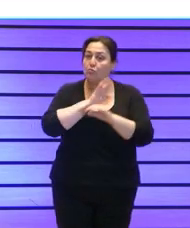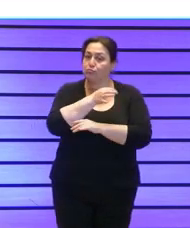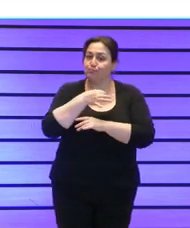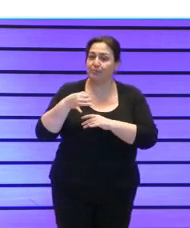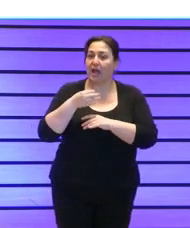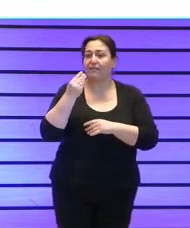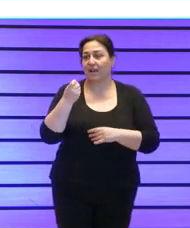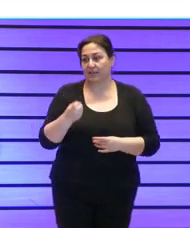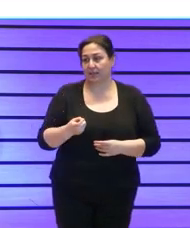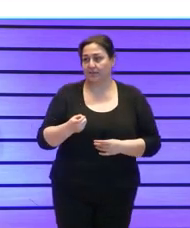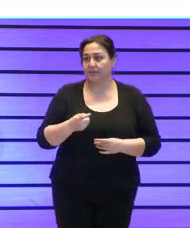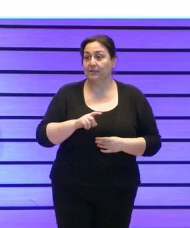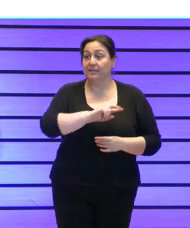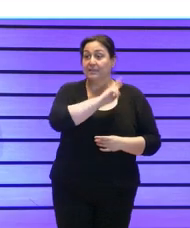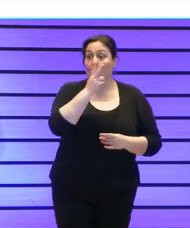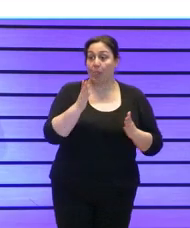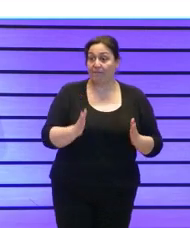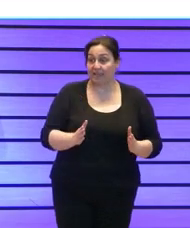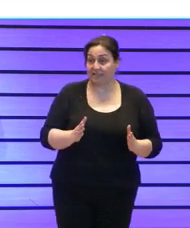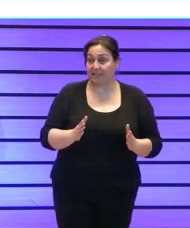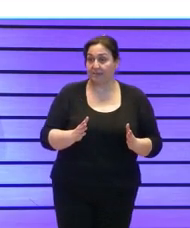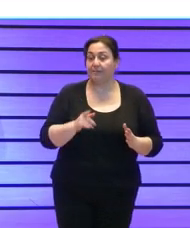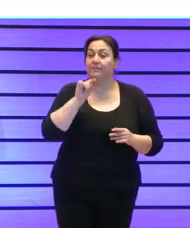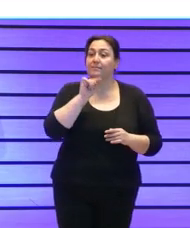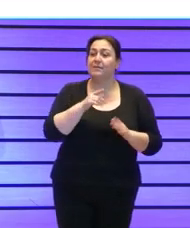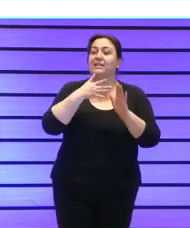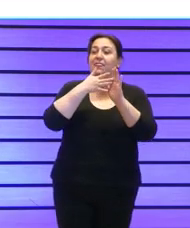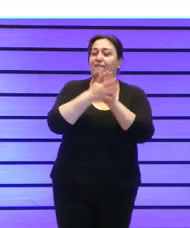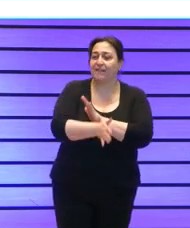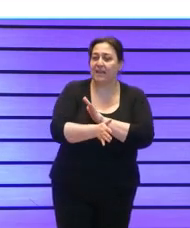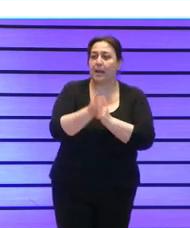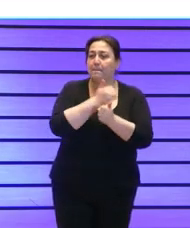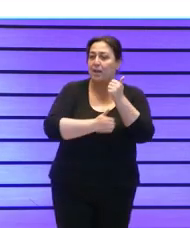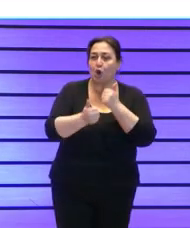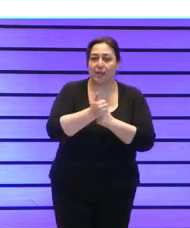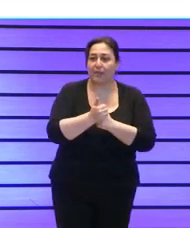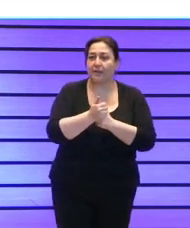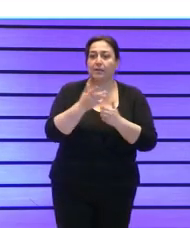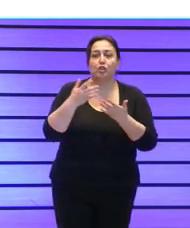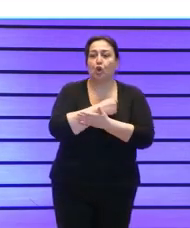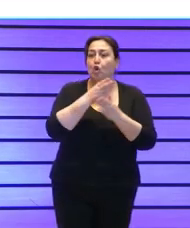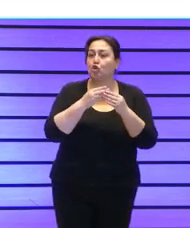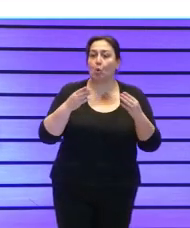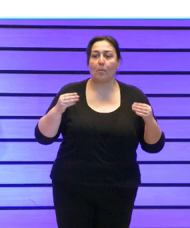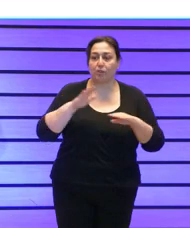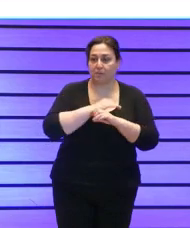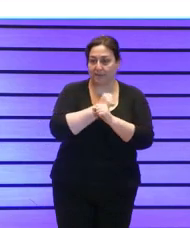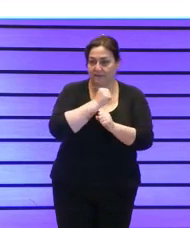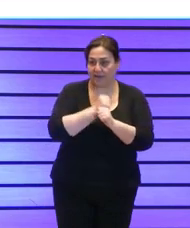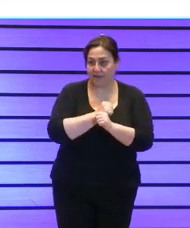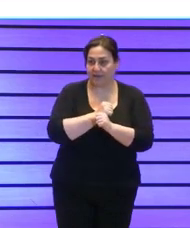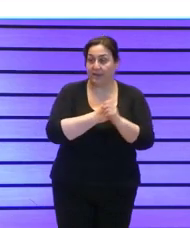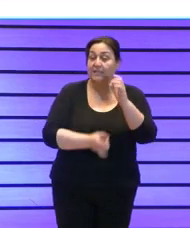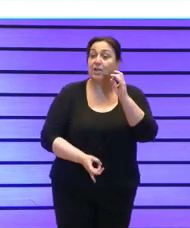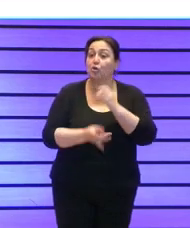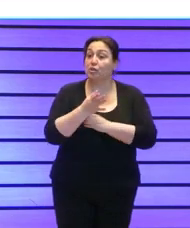pasamos a la segunda fase en esa segunda fase se definen y priorizan todos los documentos a trabajar y se